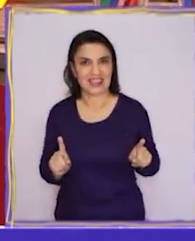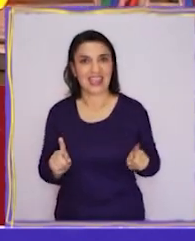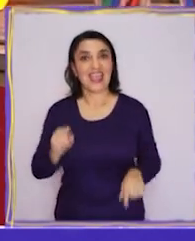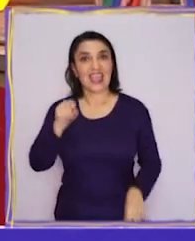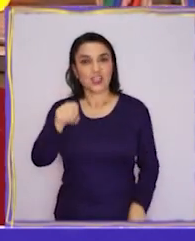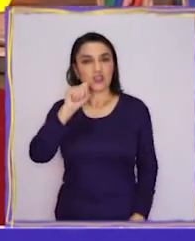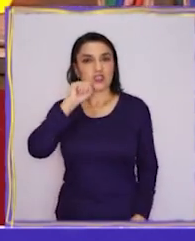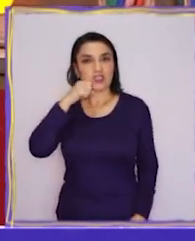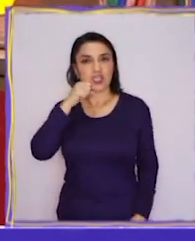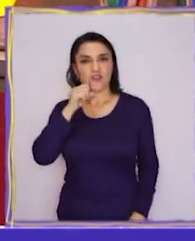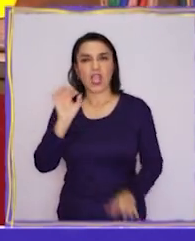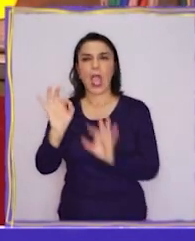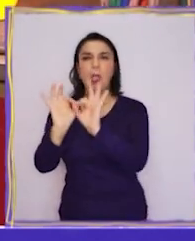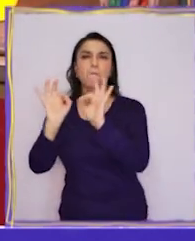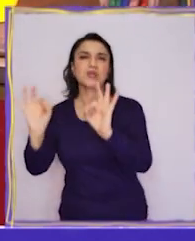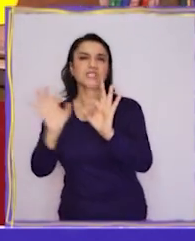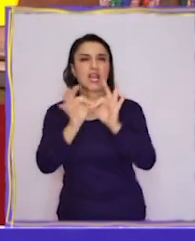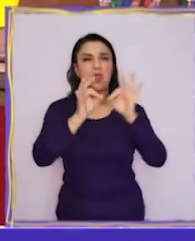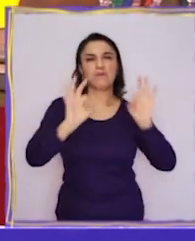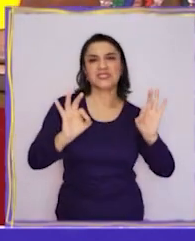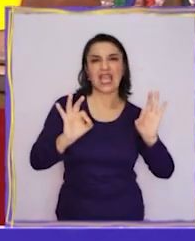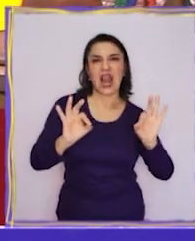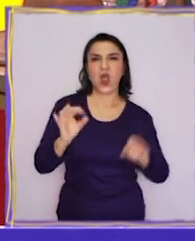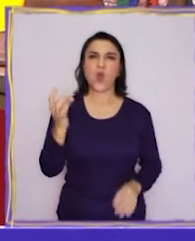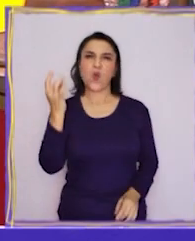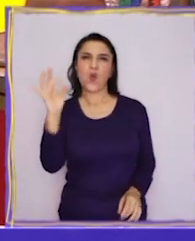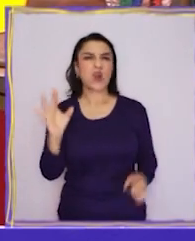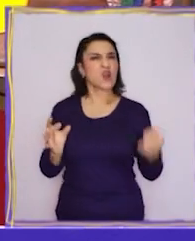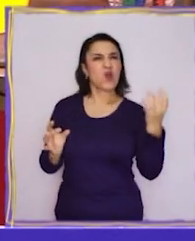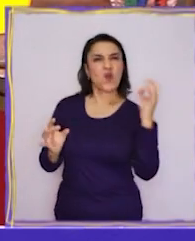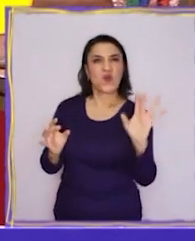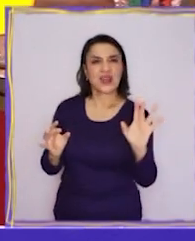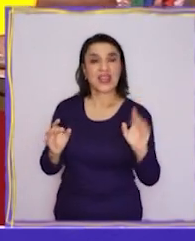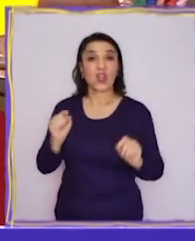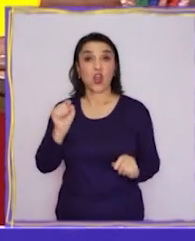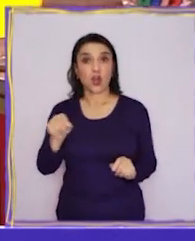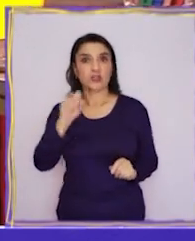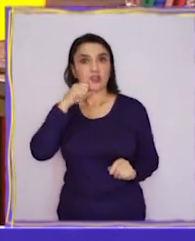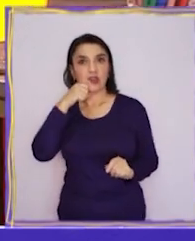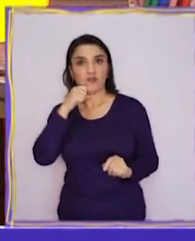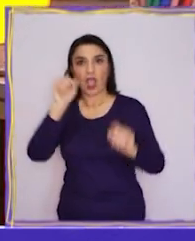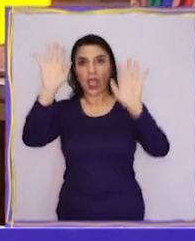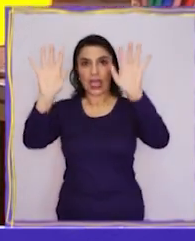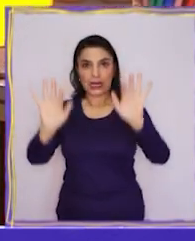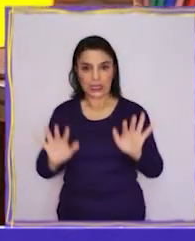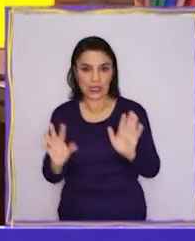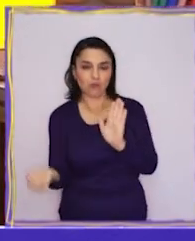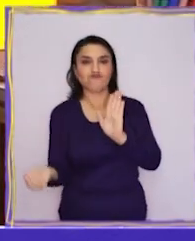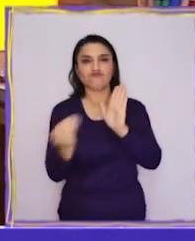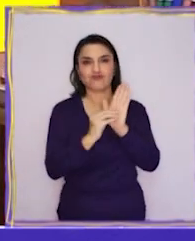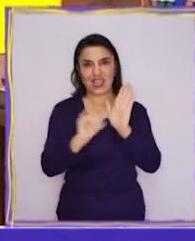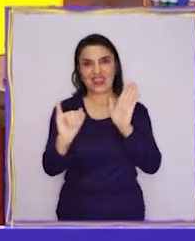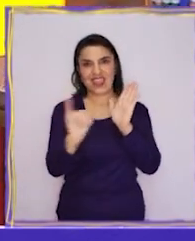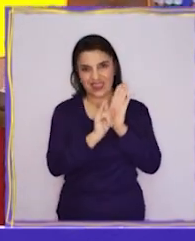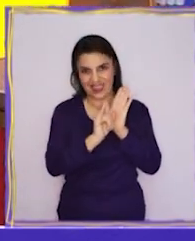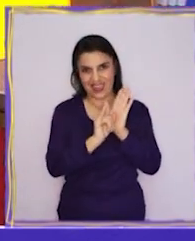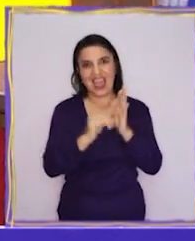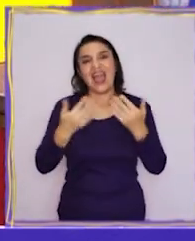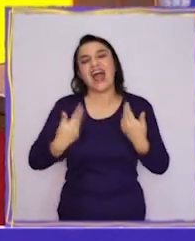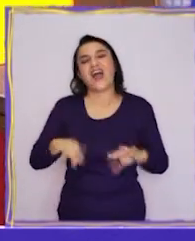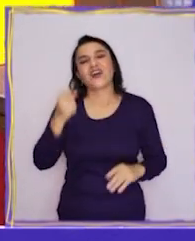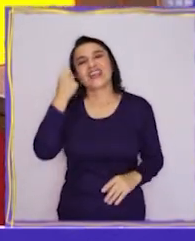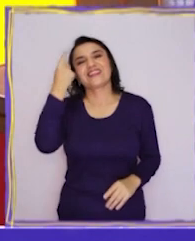eso los hace especiales y únicos. Esto forma parte de su identidad. Y ahora entiendo